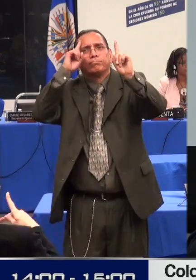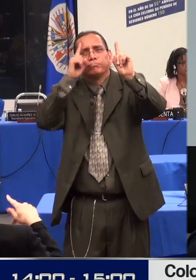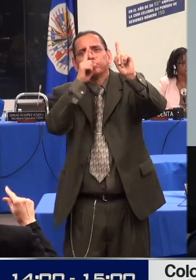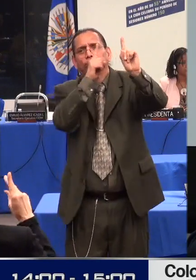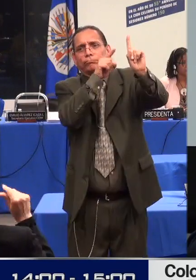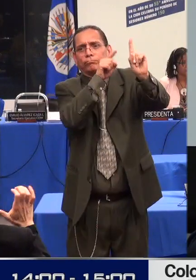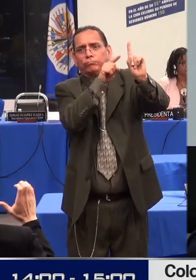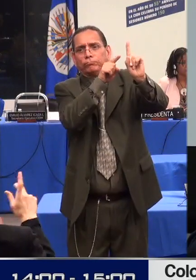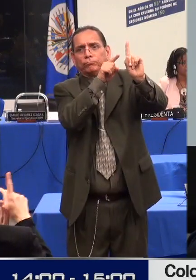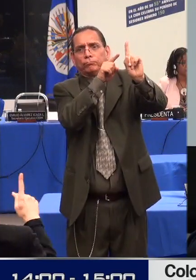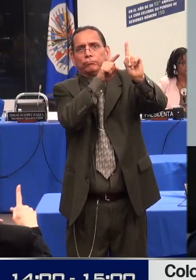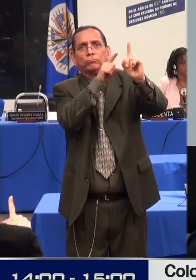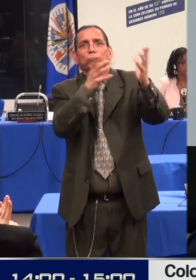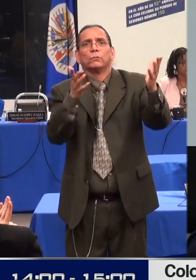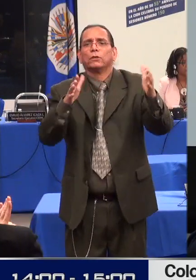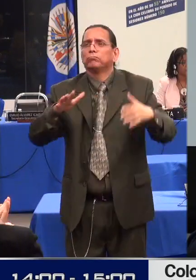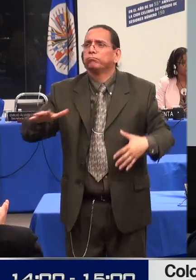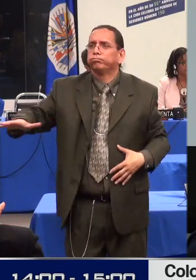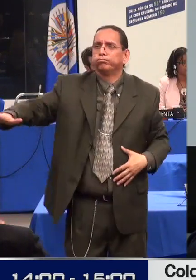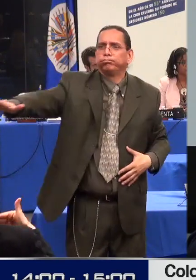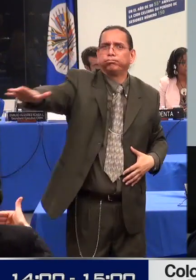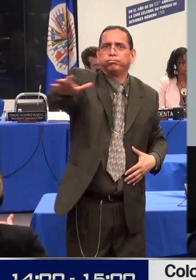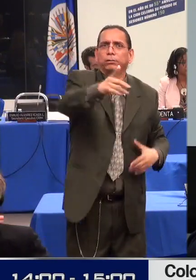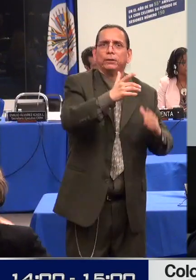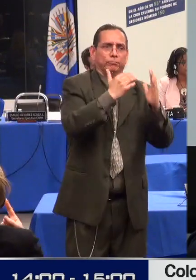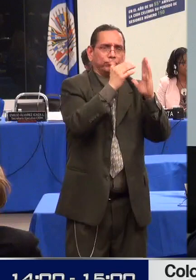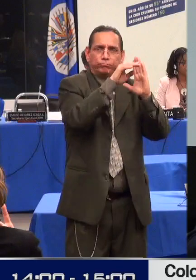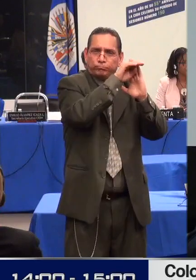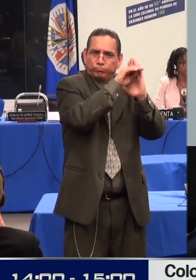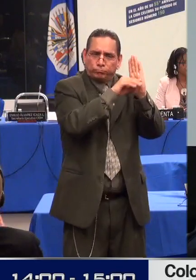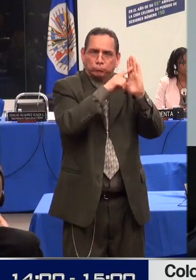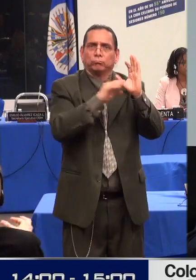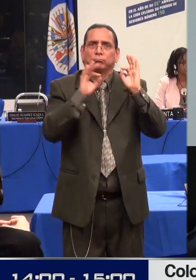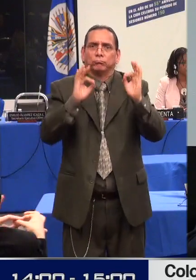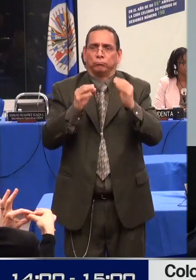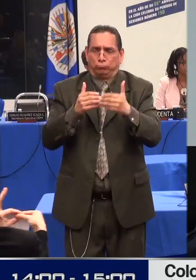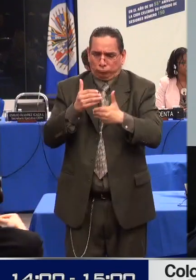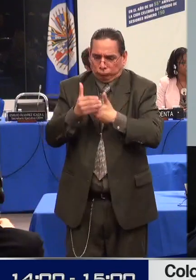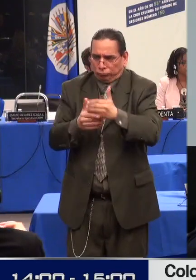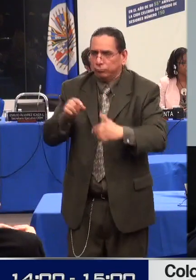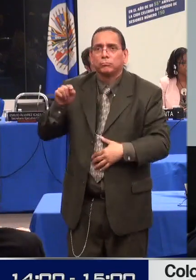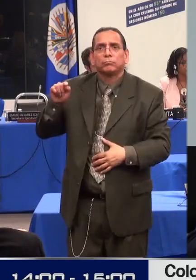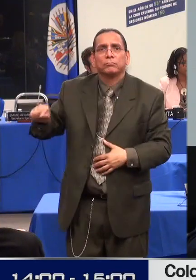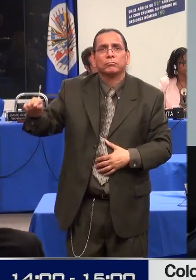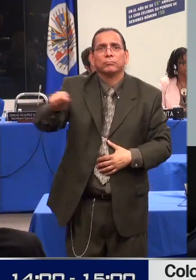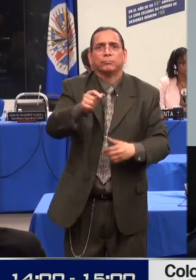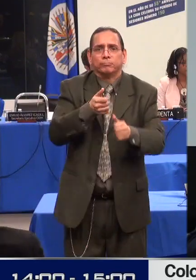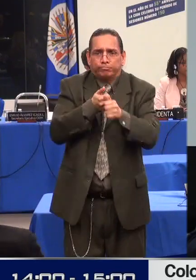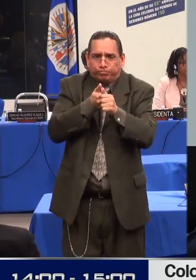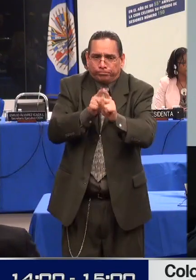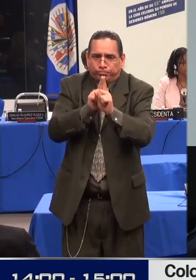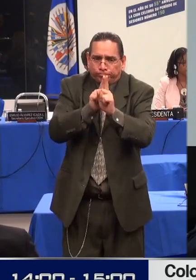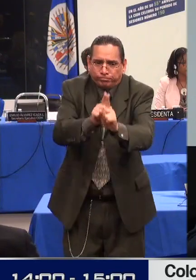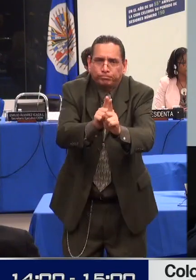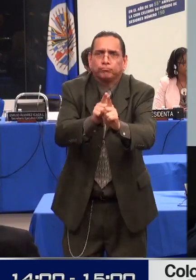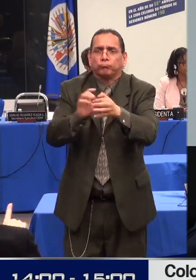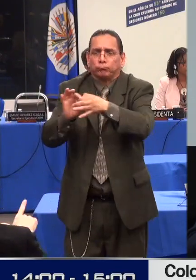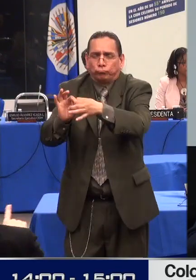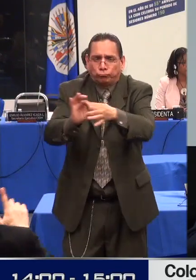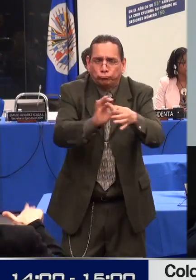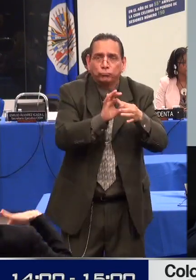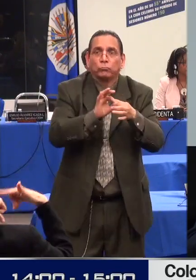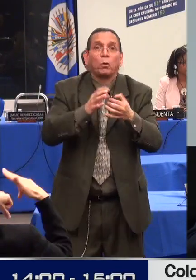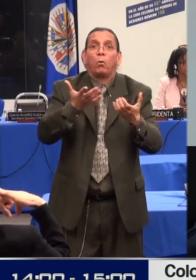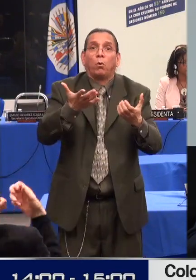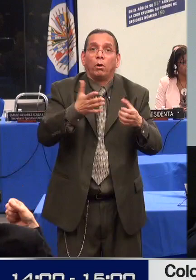entidades estatales del orden nacional, regional y local, las organizaciones de